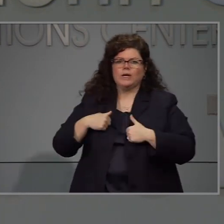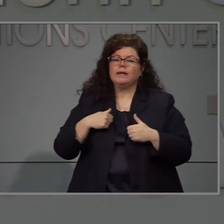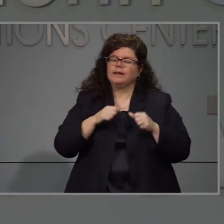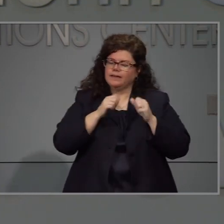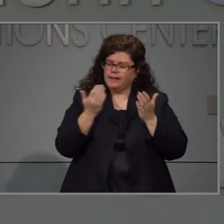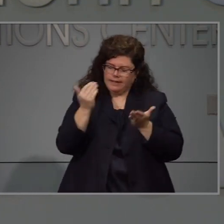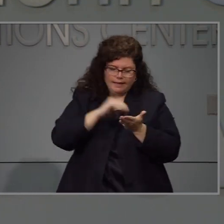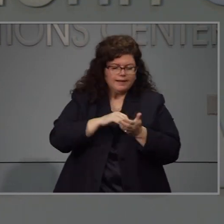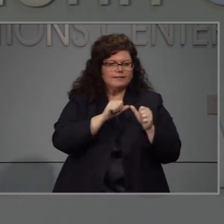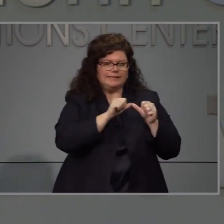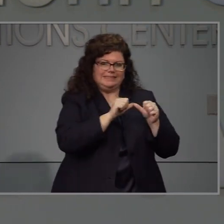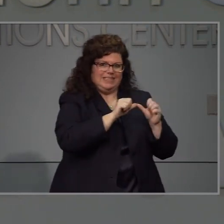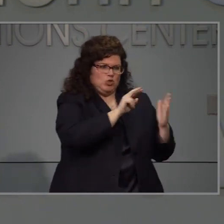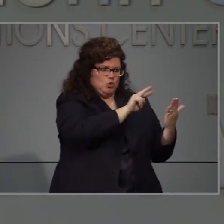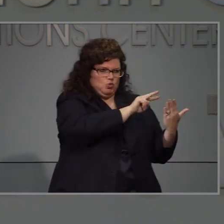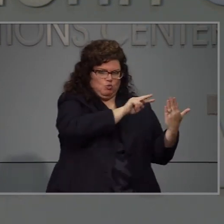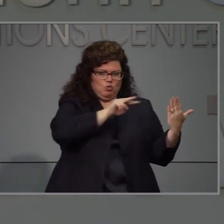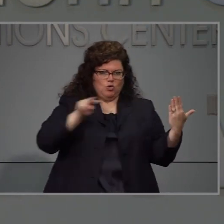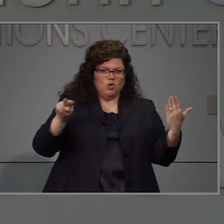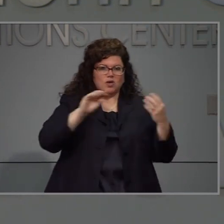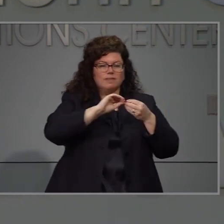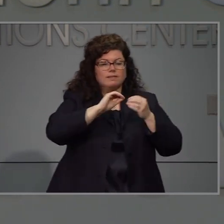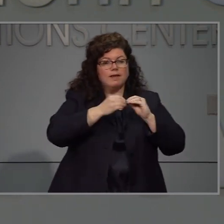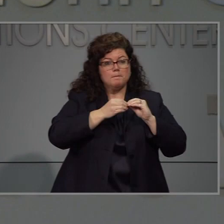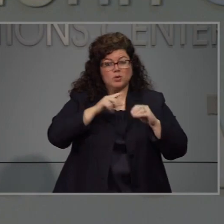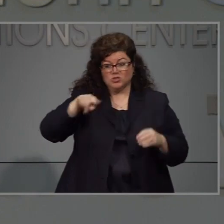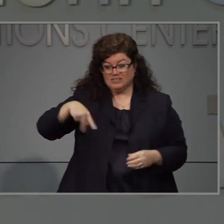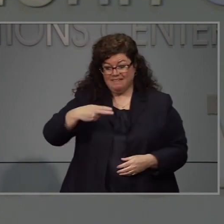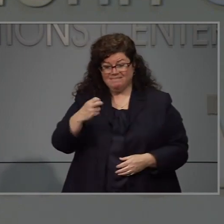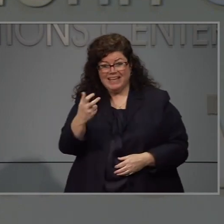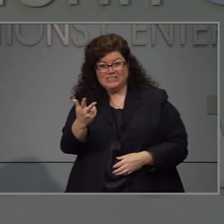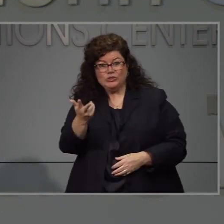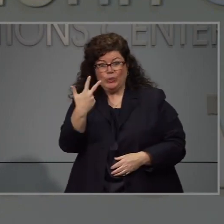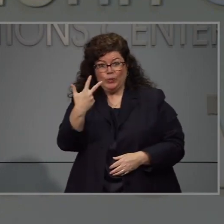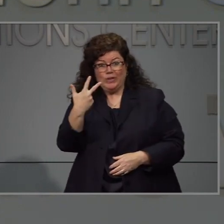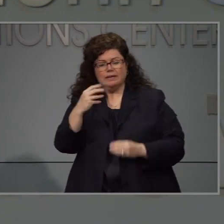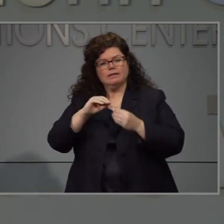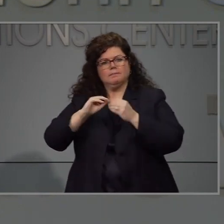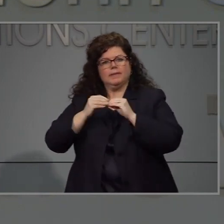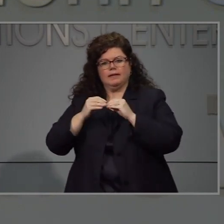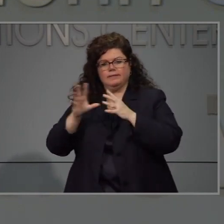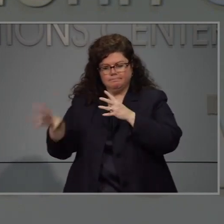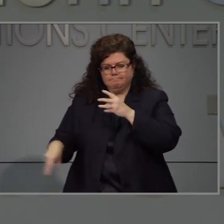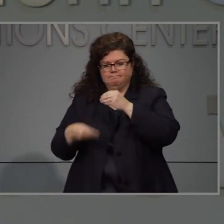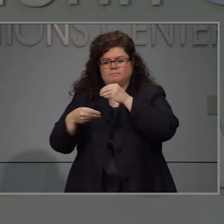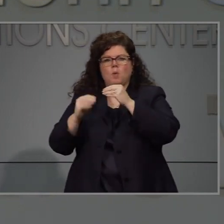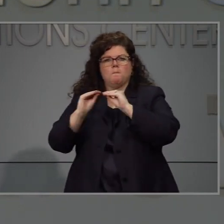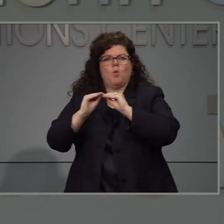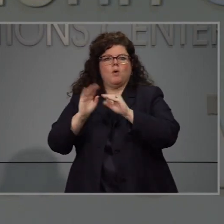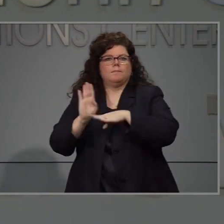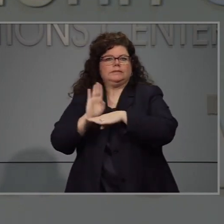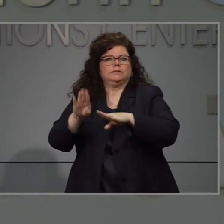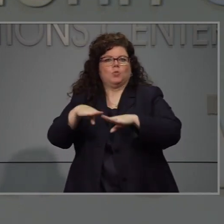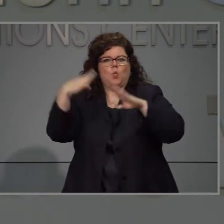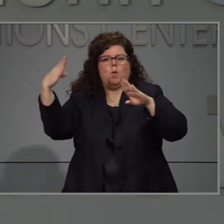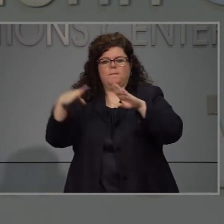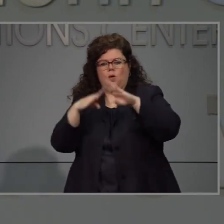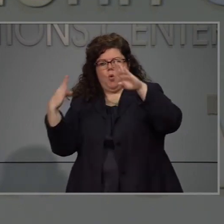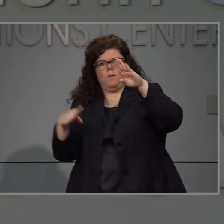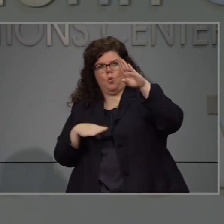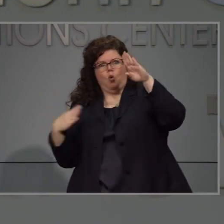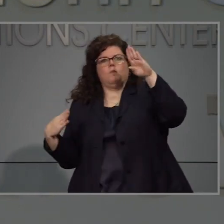continuaremos viendo las cifras todo este tiempo. Así que la hace tres será más negocios van a poder abrir.